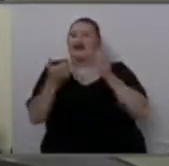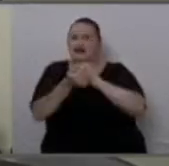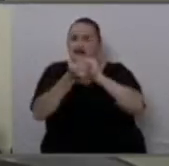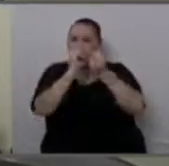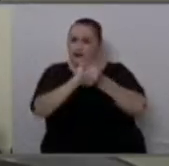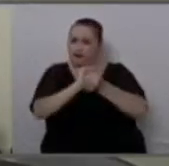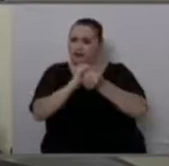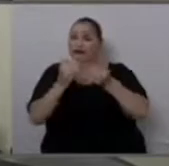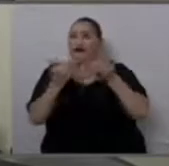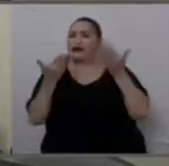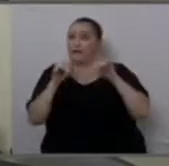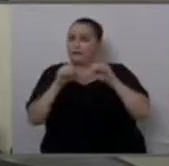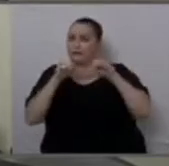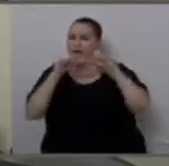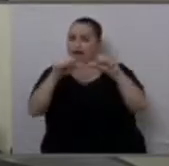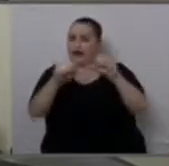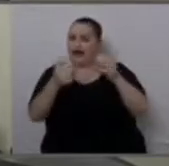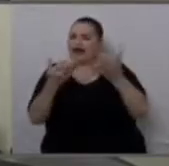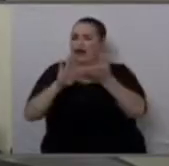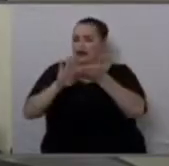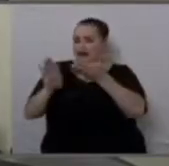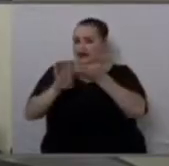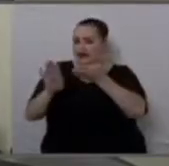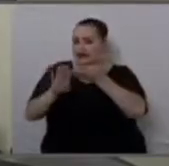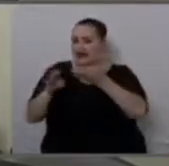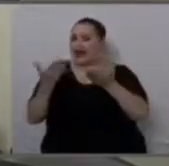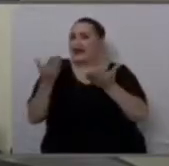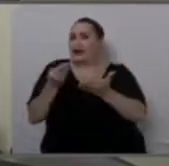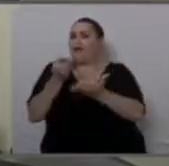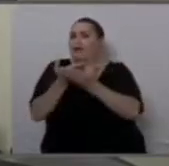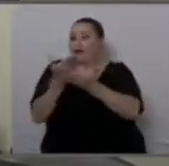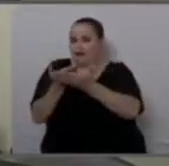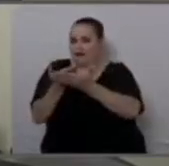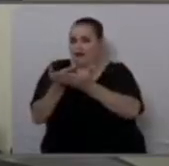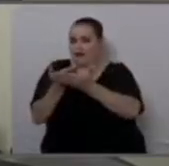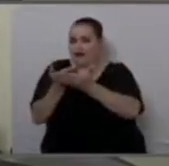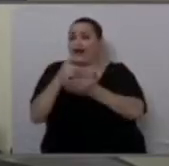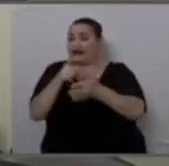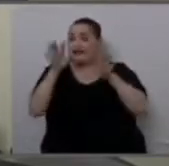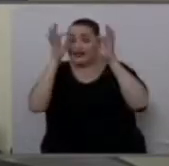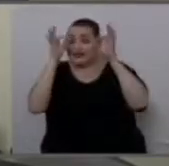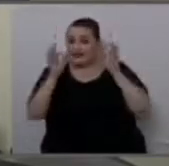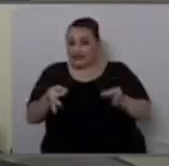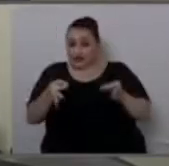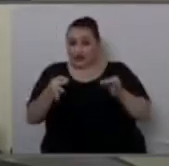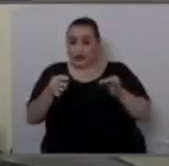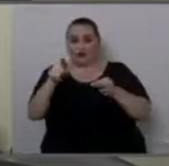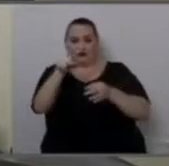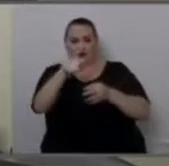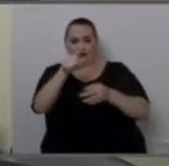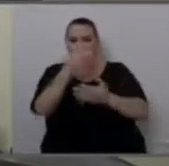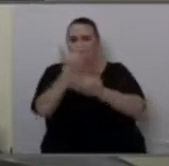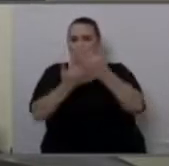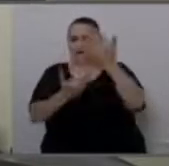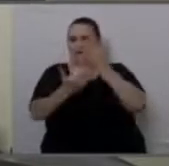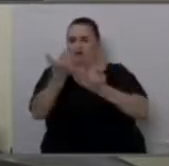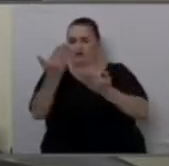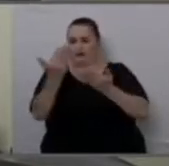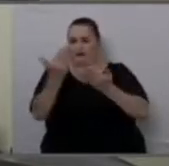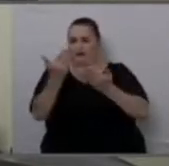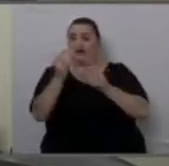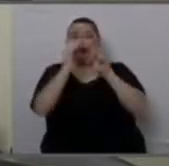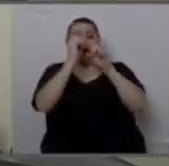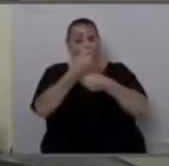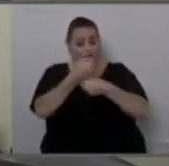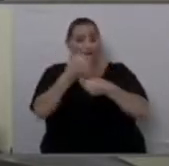qué mantener, qué quitar y qué poner. Esa es la decisión que está en sus manos y lo